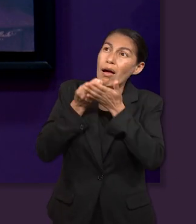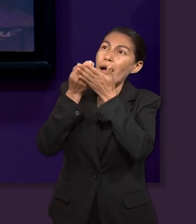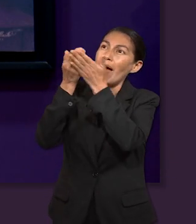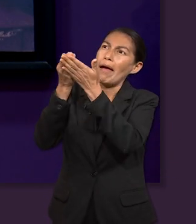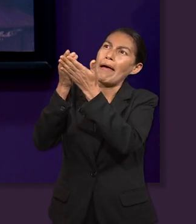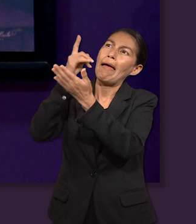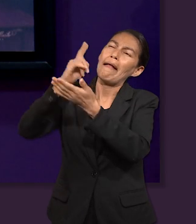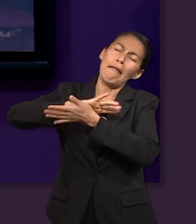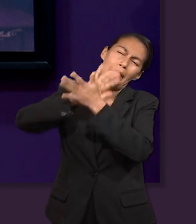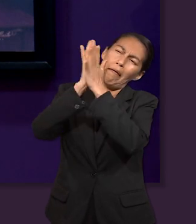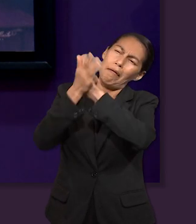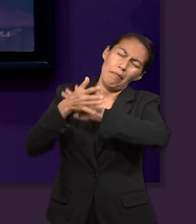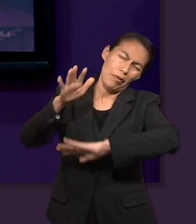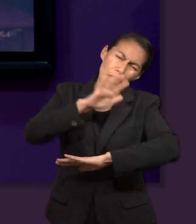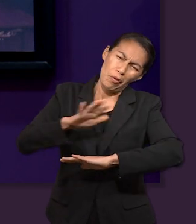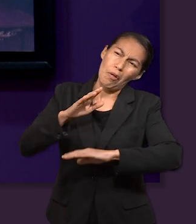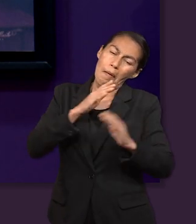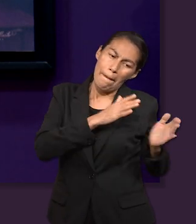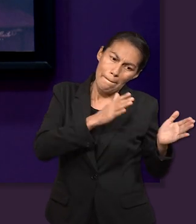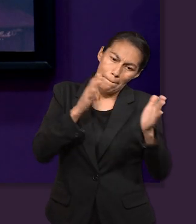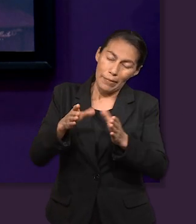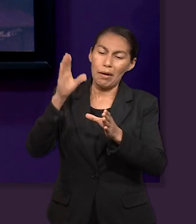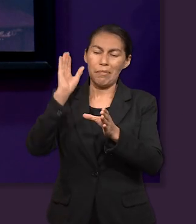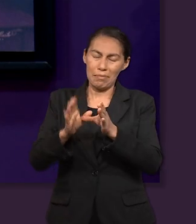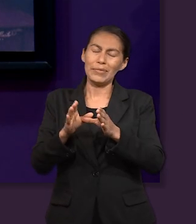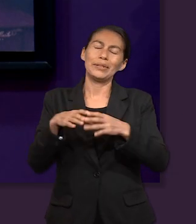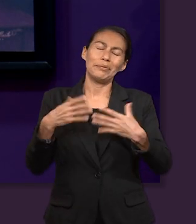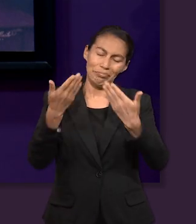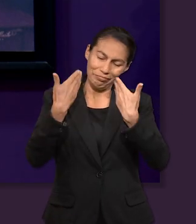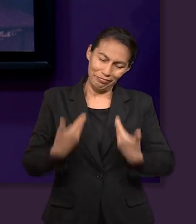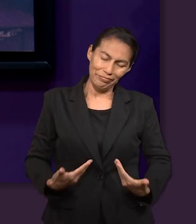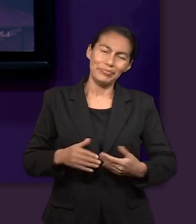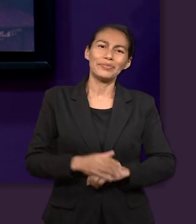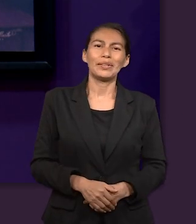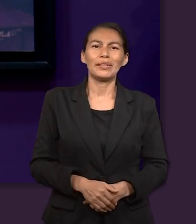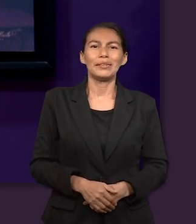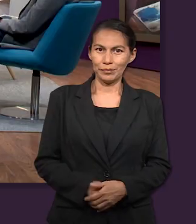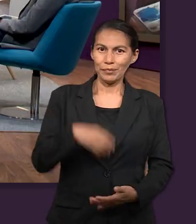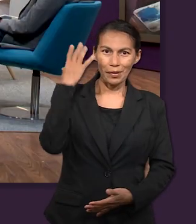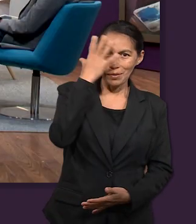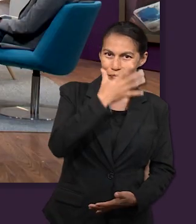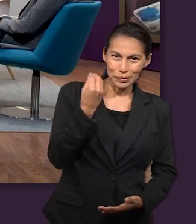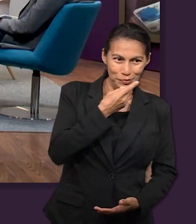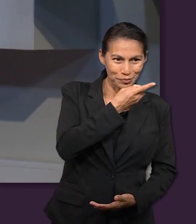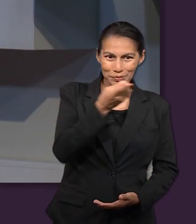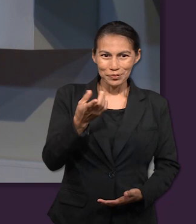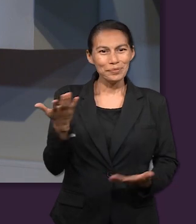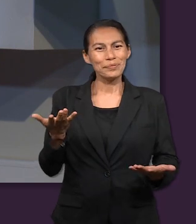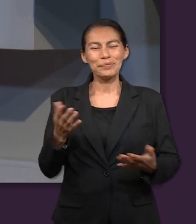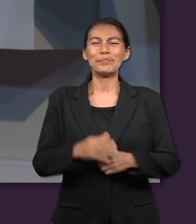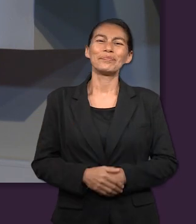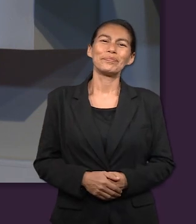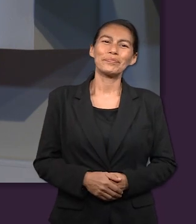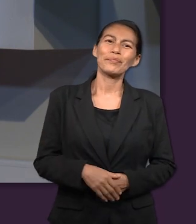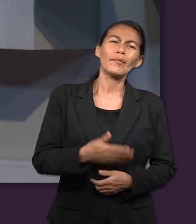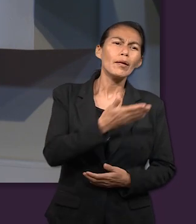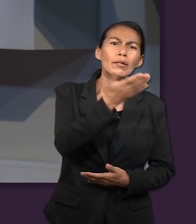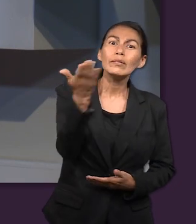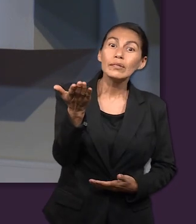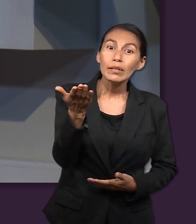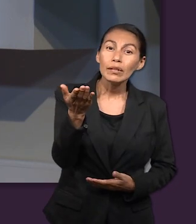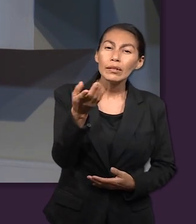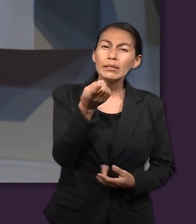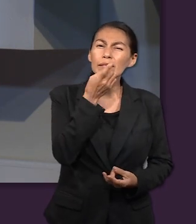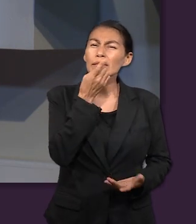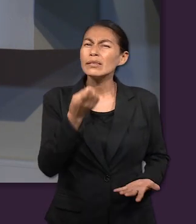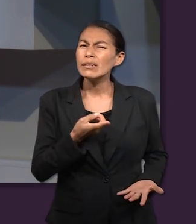Él va a hacer lo que sea para que su plan en nuestra vida se cumpla. Amén. Maravillosos comentarios. ¿Ustedes con qué